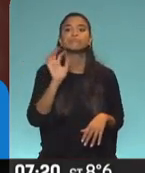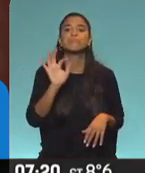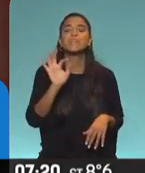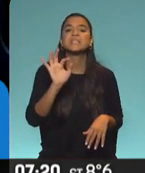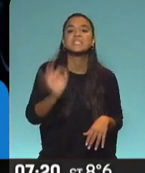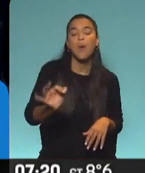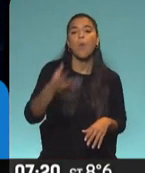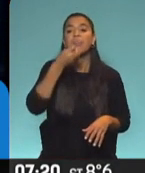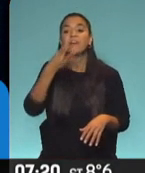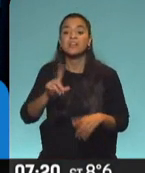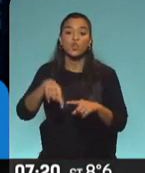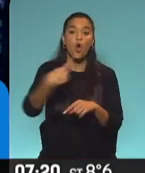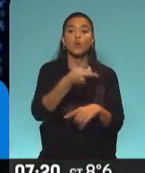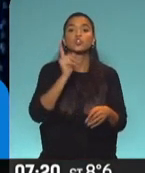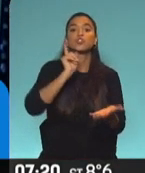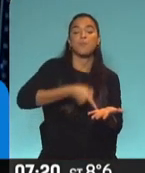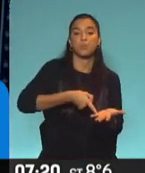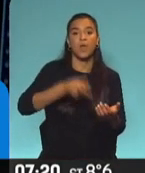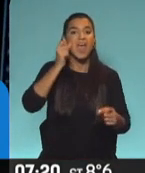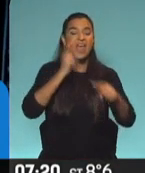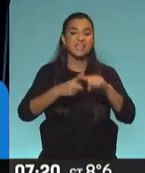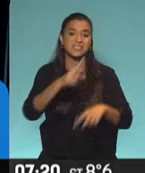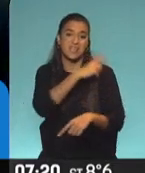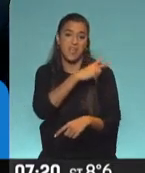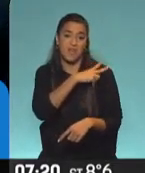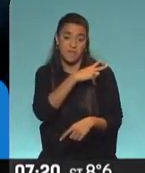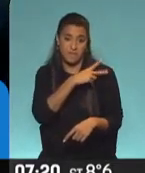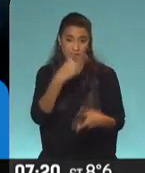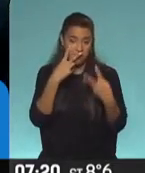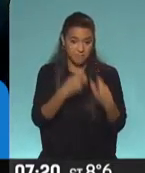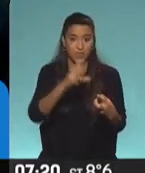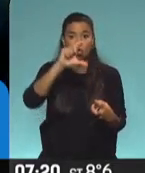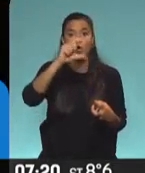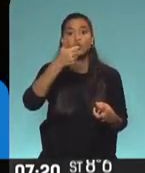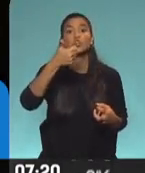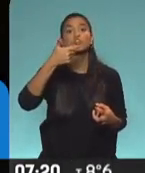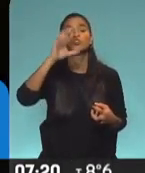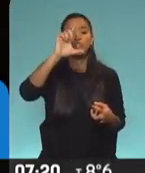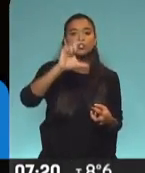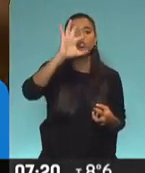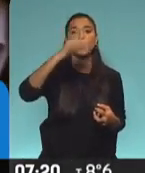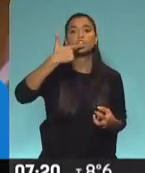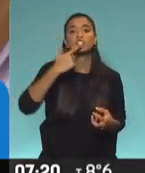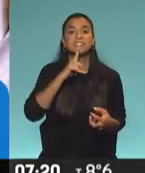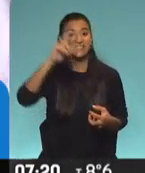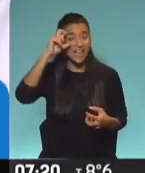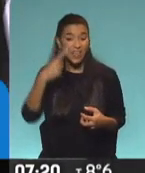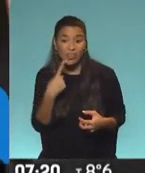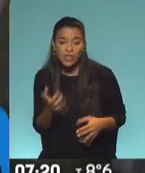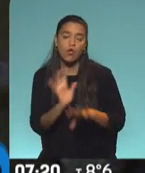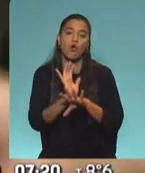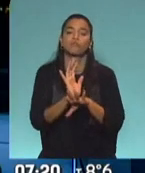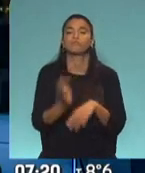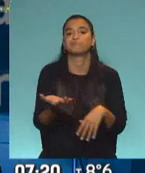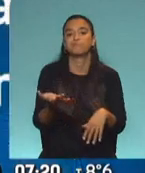declaraciones de otro de los imputados, el ex jefe de contrainteligencia Martín Coste, que dijo ante la justicia cosas como